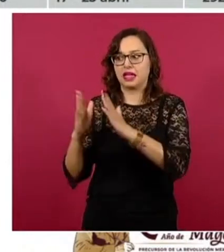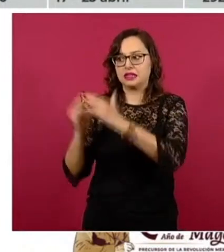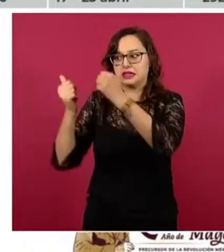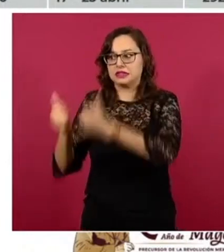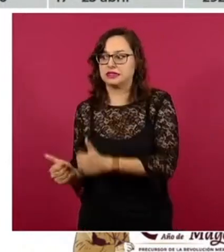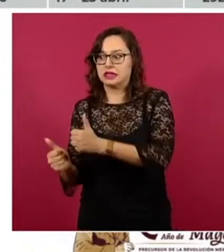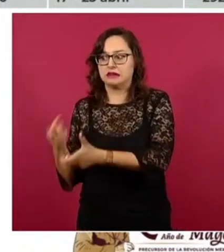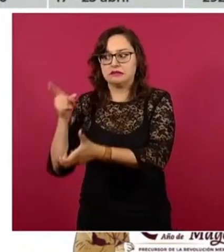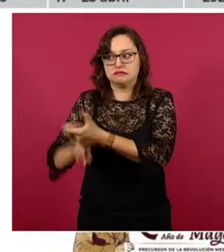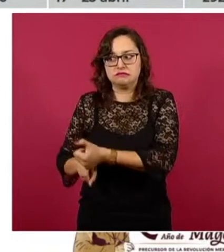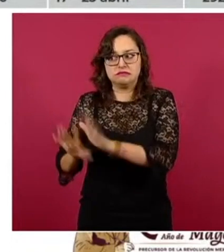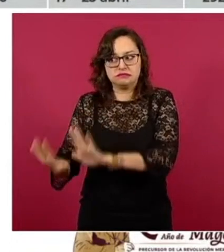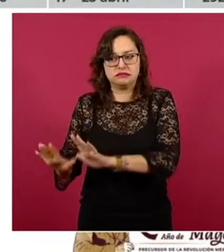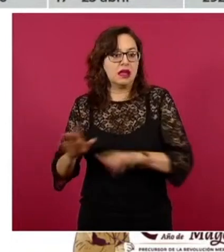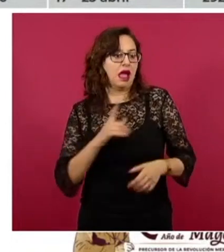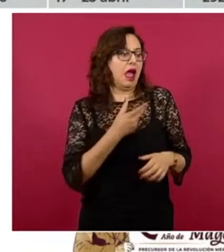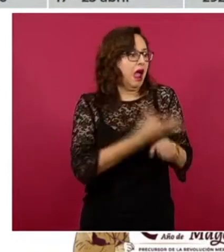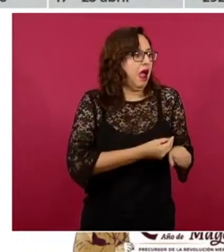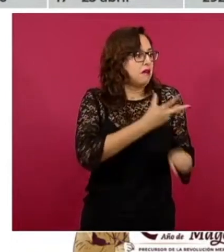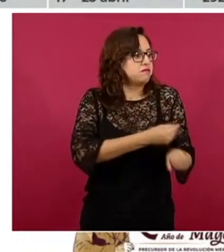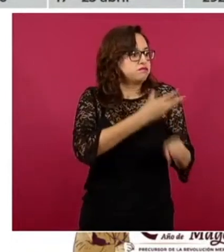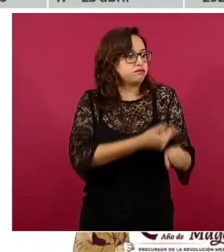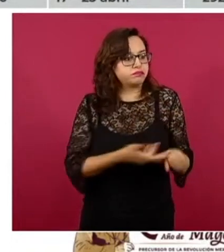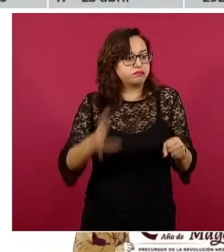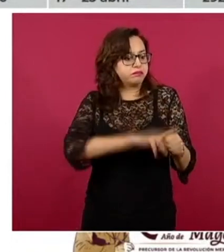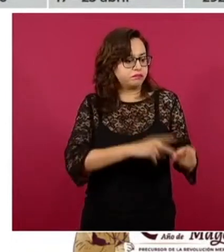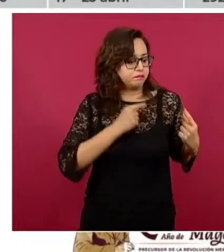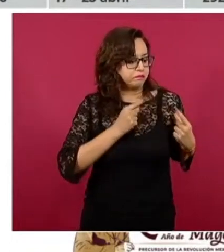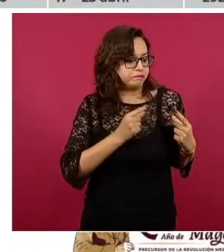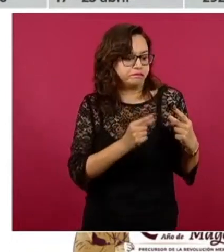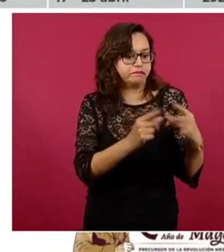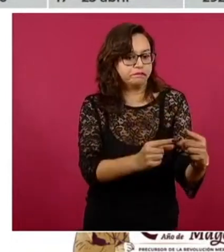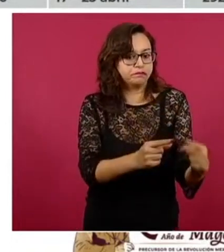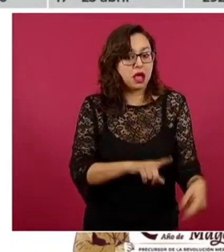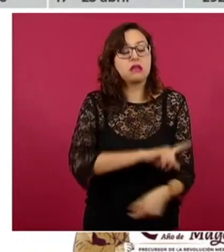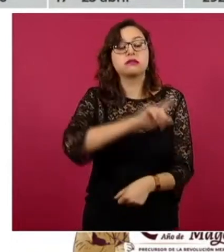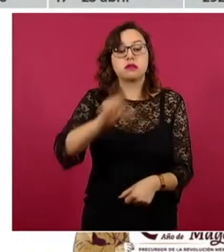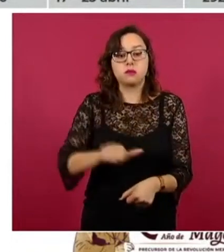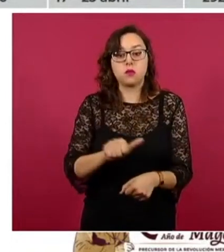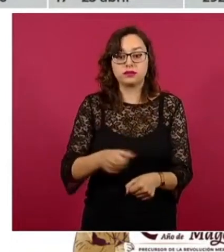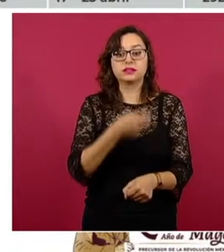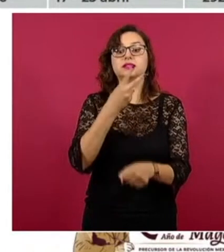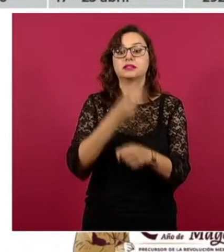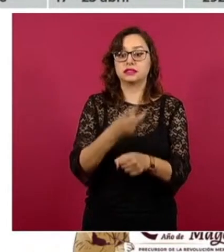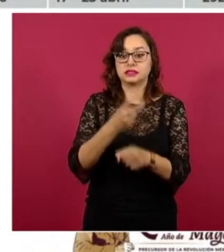poder habilitar los hospitales y atender a todas las personas. Posteriormente tuvimos la oleada de la